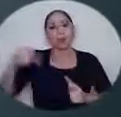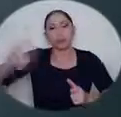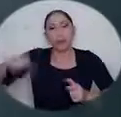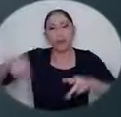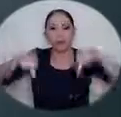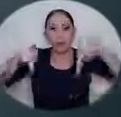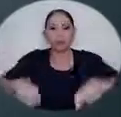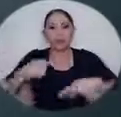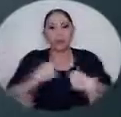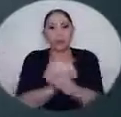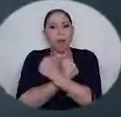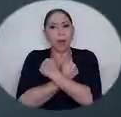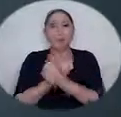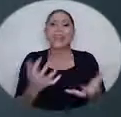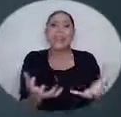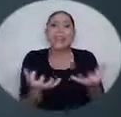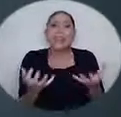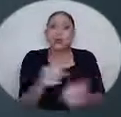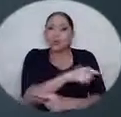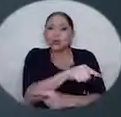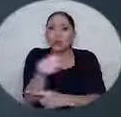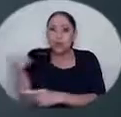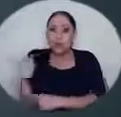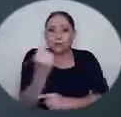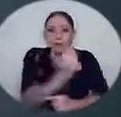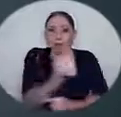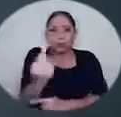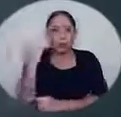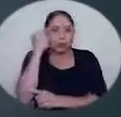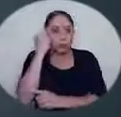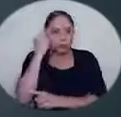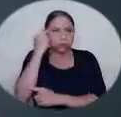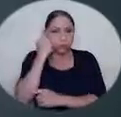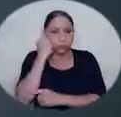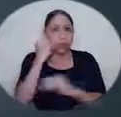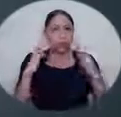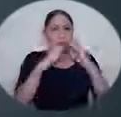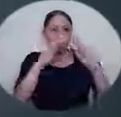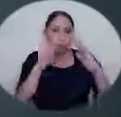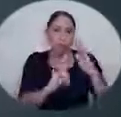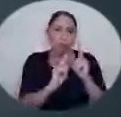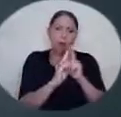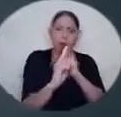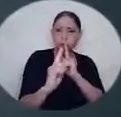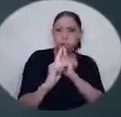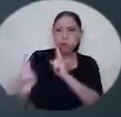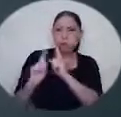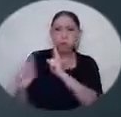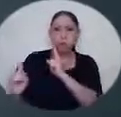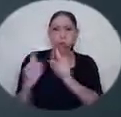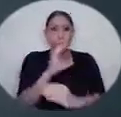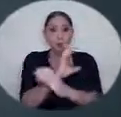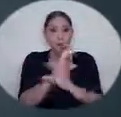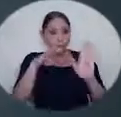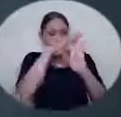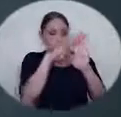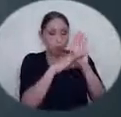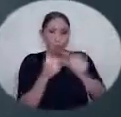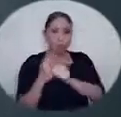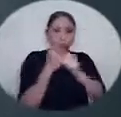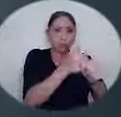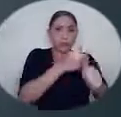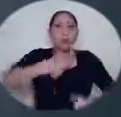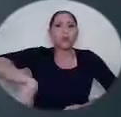menos a las personas que amo. Queremos que cada uno haga conciencia. Realmente, mantengamos la distancia, sigamos los protocolos de higiene.